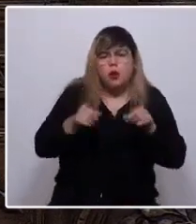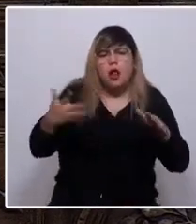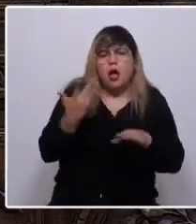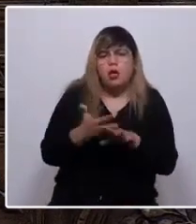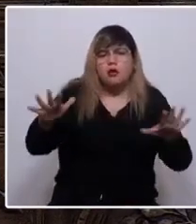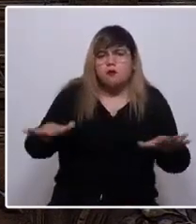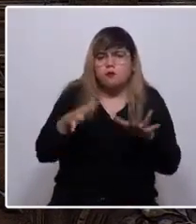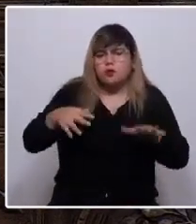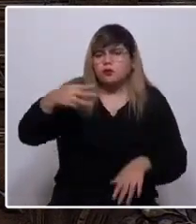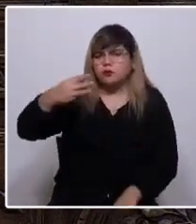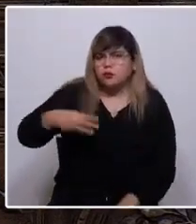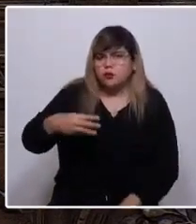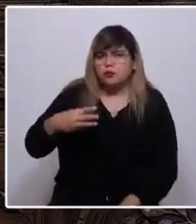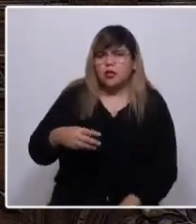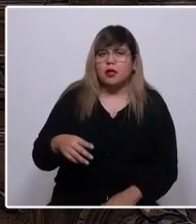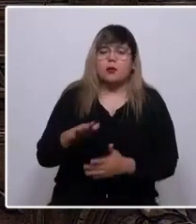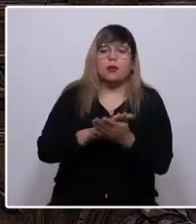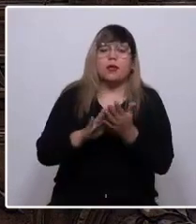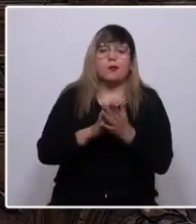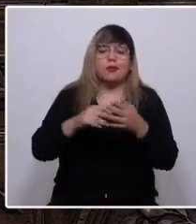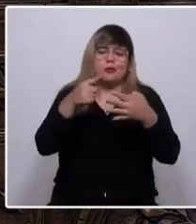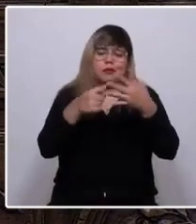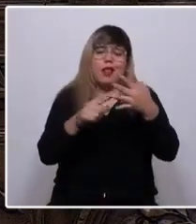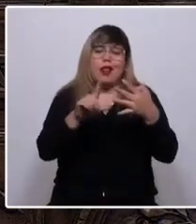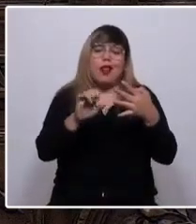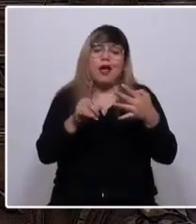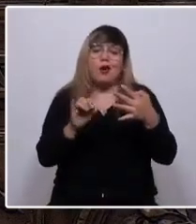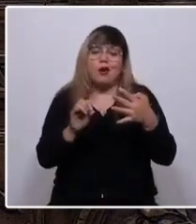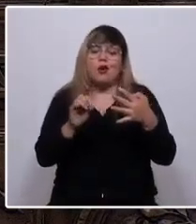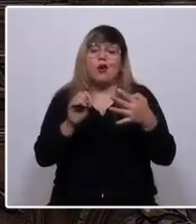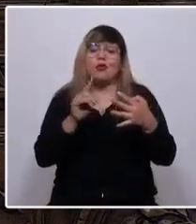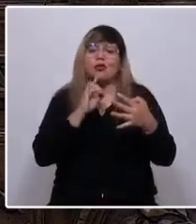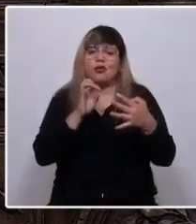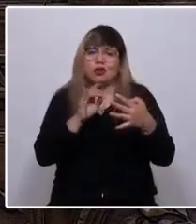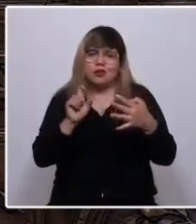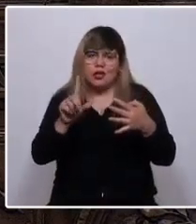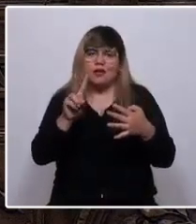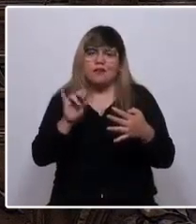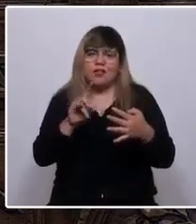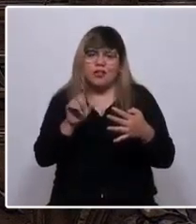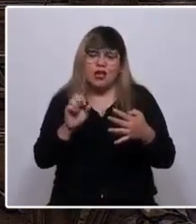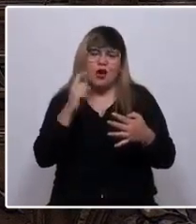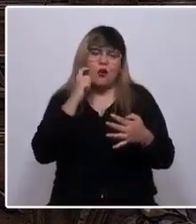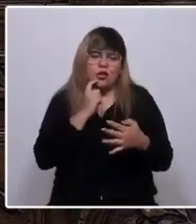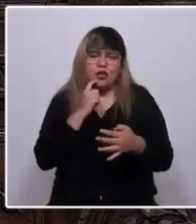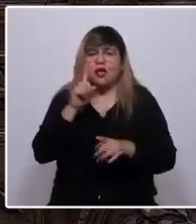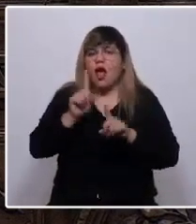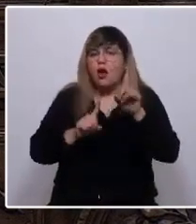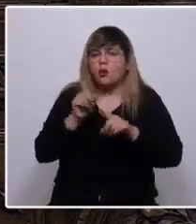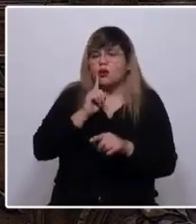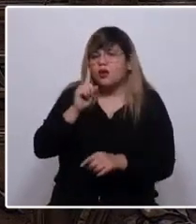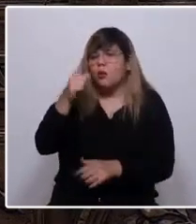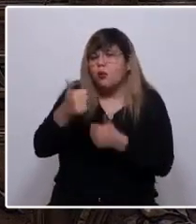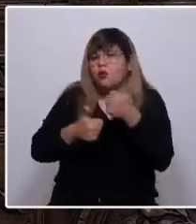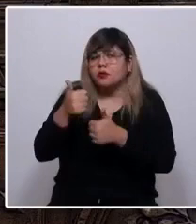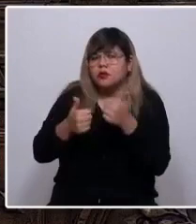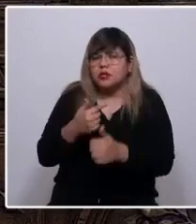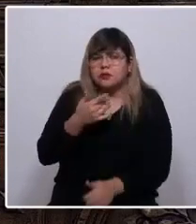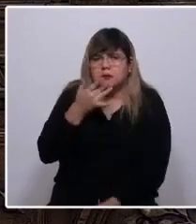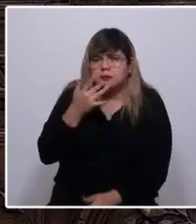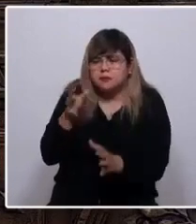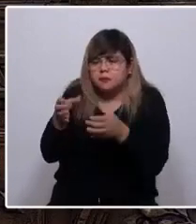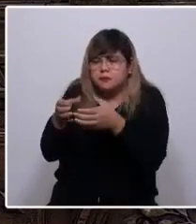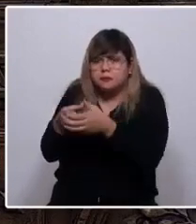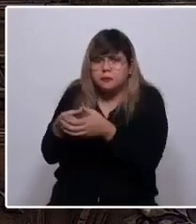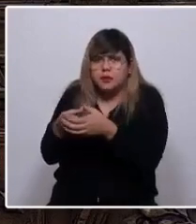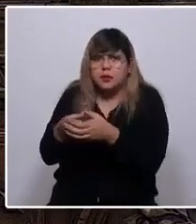Municipios de Aysén, como la Gober de Tortelo y Villahigin, cuentan con escasos recursos y muchas veces solo cuentan con un profesional. Con el ejemplo